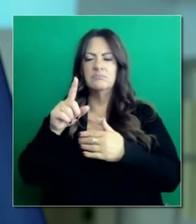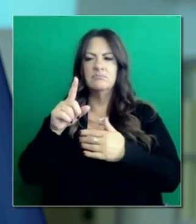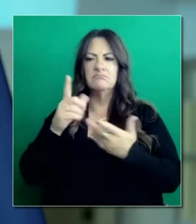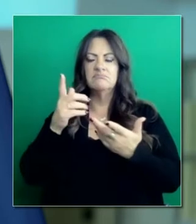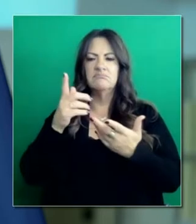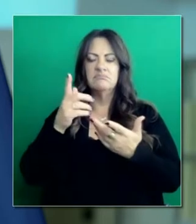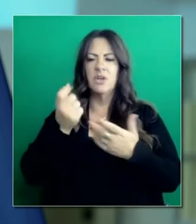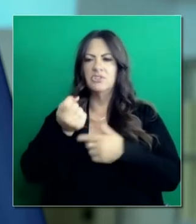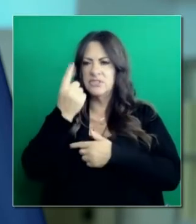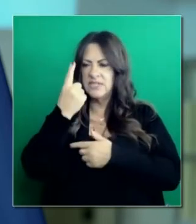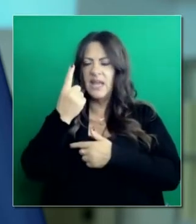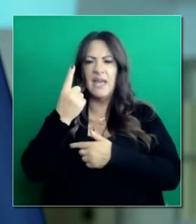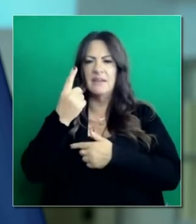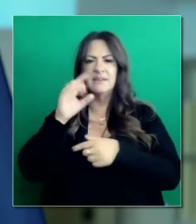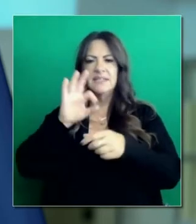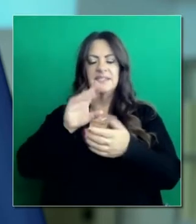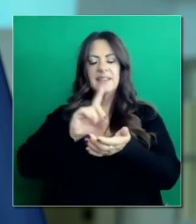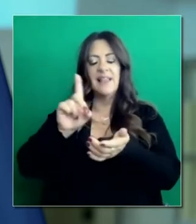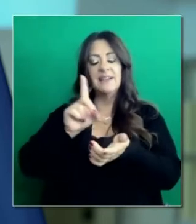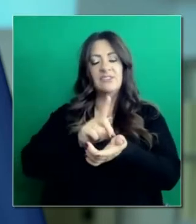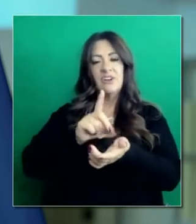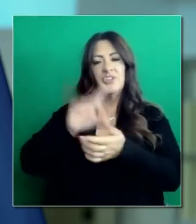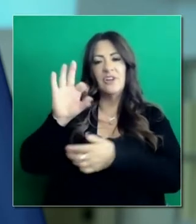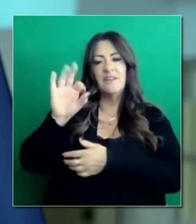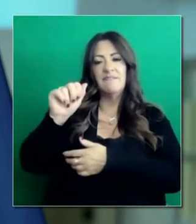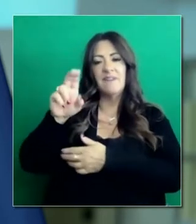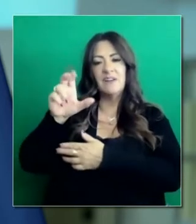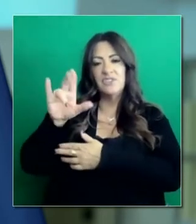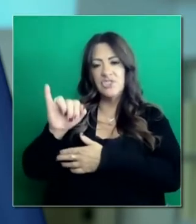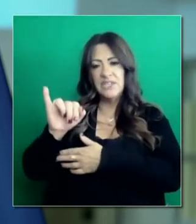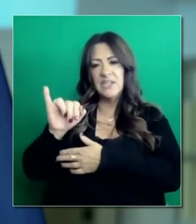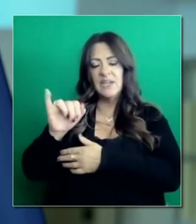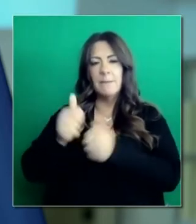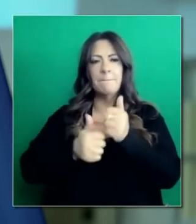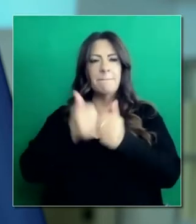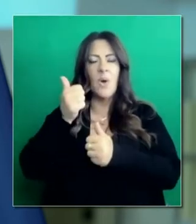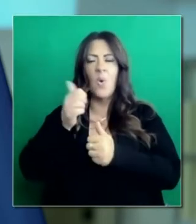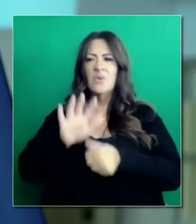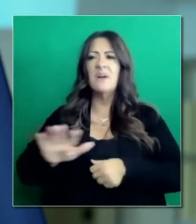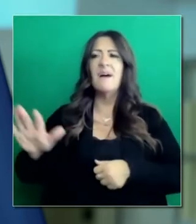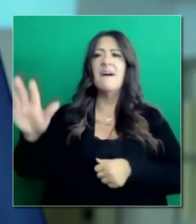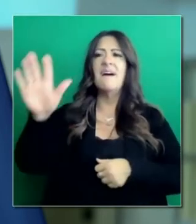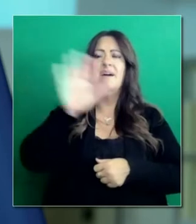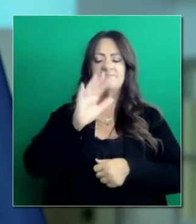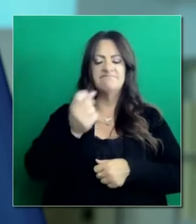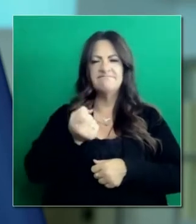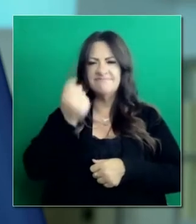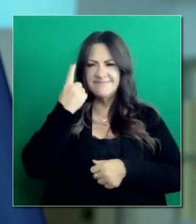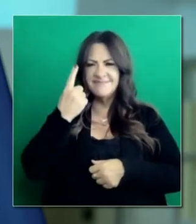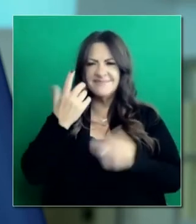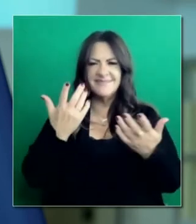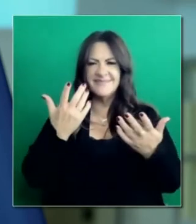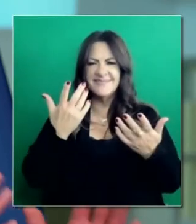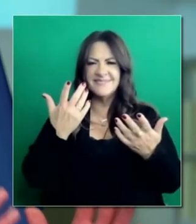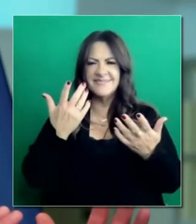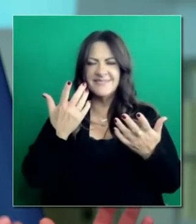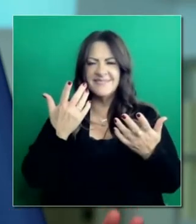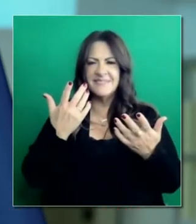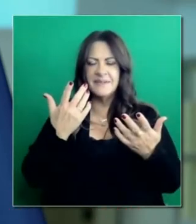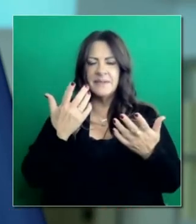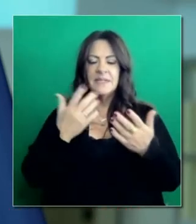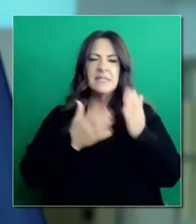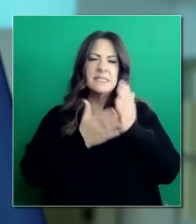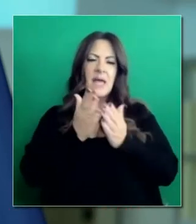expertos, desde el doctor Fauci hacia abajo, la mayoría abrumadora es como la ciencia del clima. Es el 2 o el 3